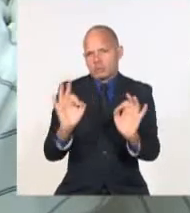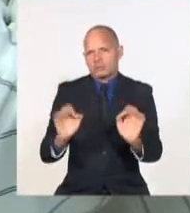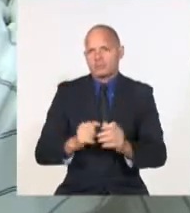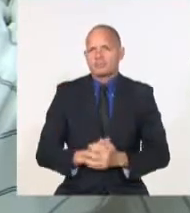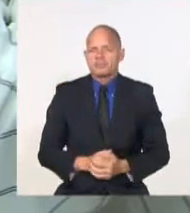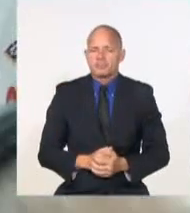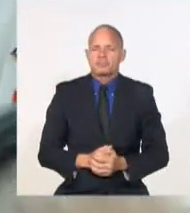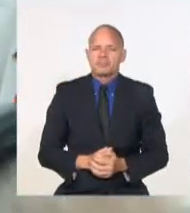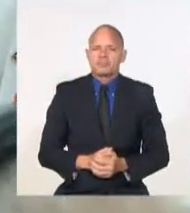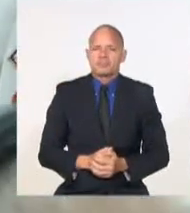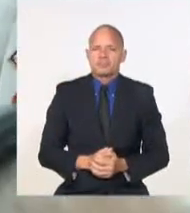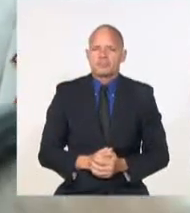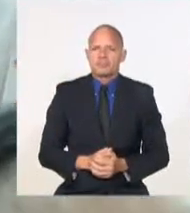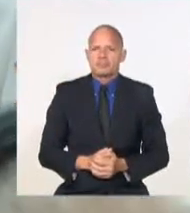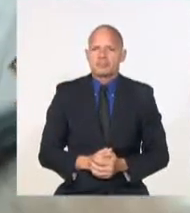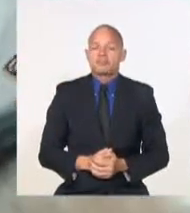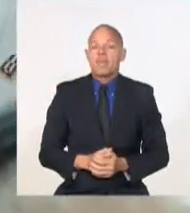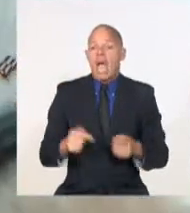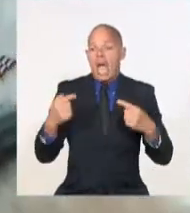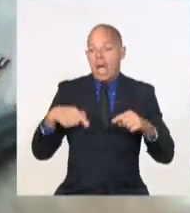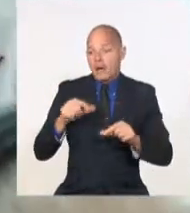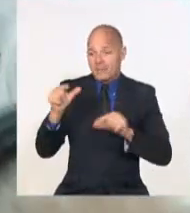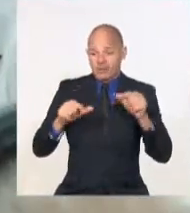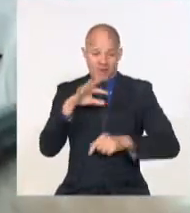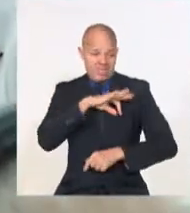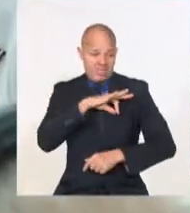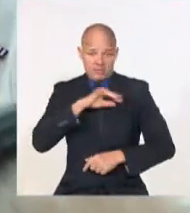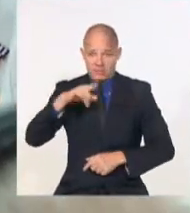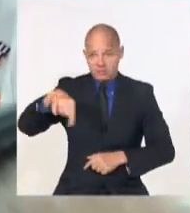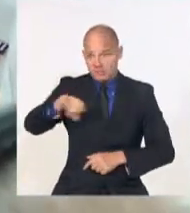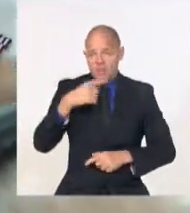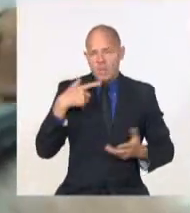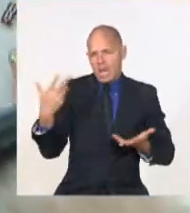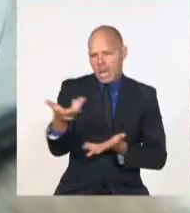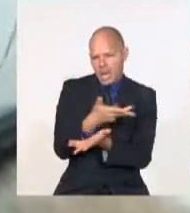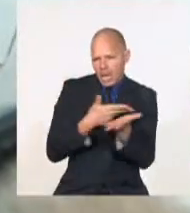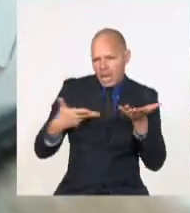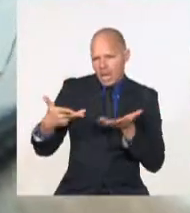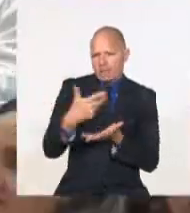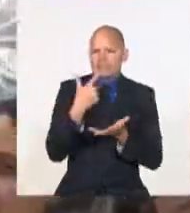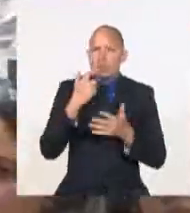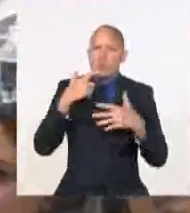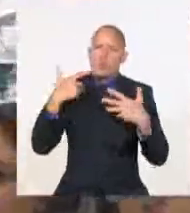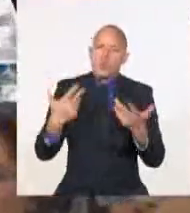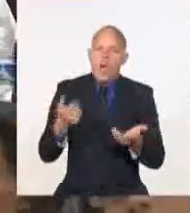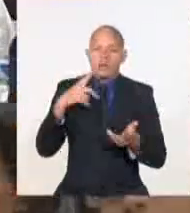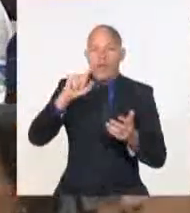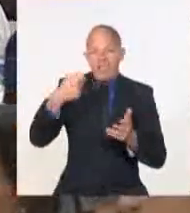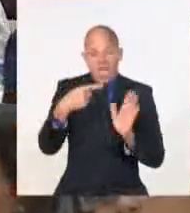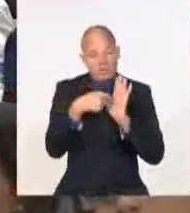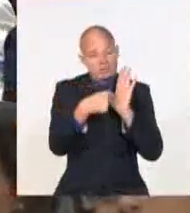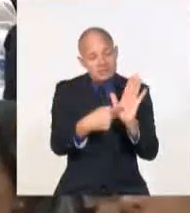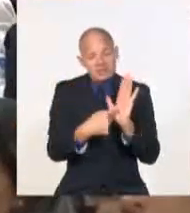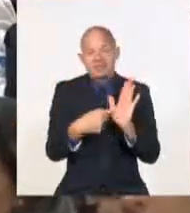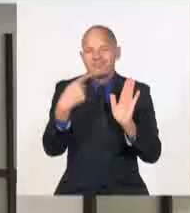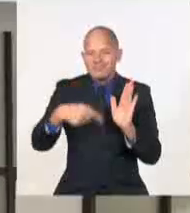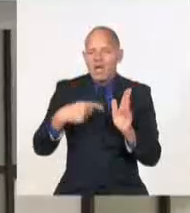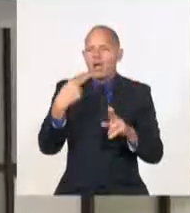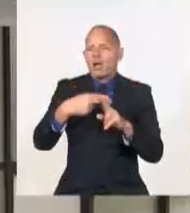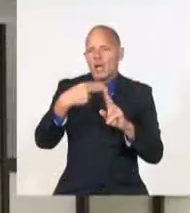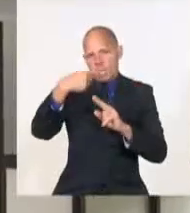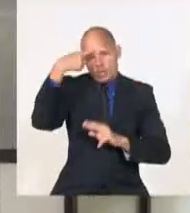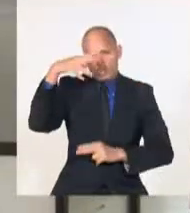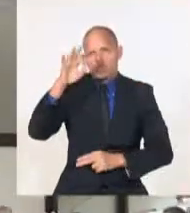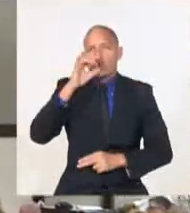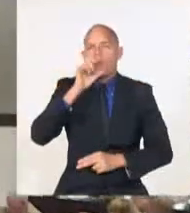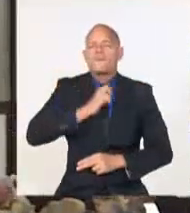debates, los diputados coincidieron en que la implementación de la Ley de Soberanía Alimentaria y Seguridad Alimentaria y